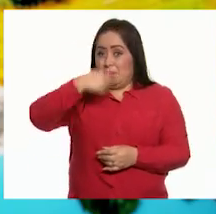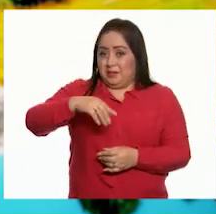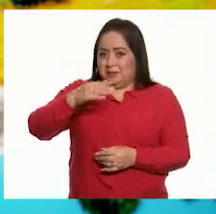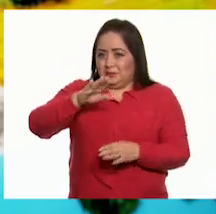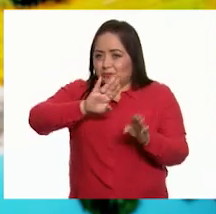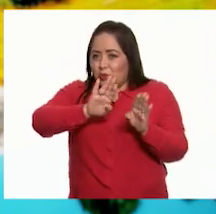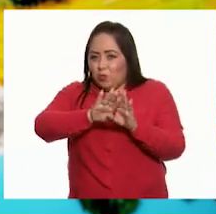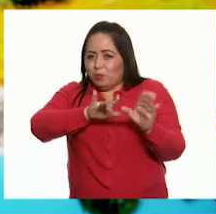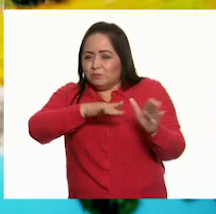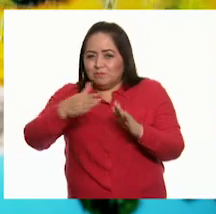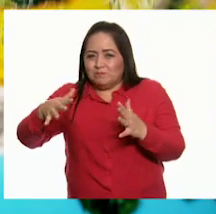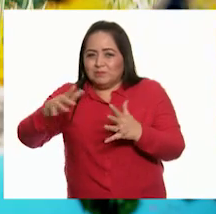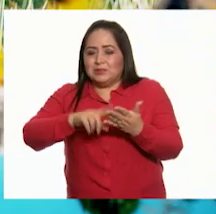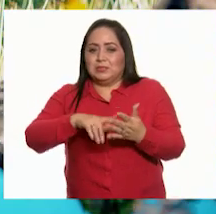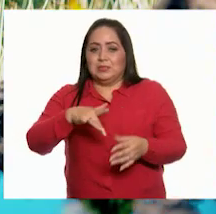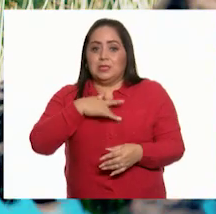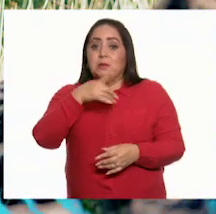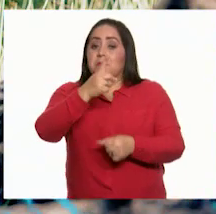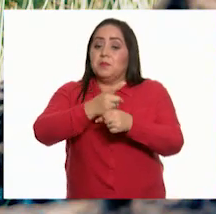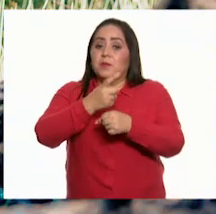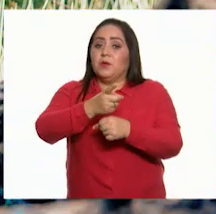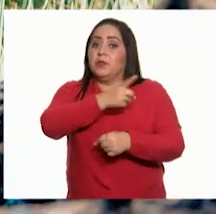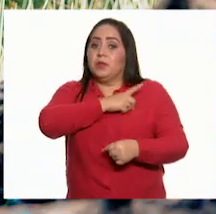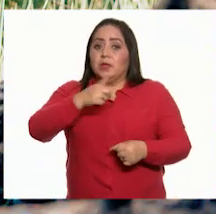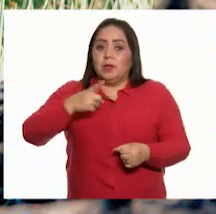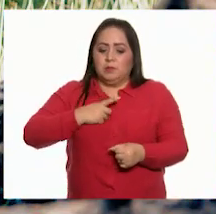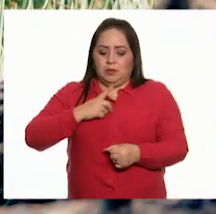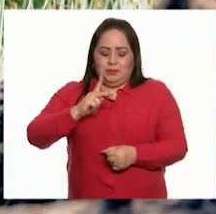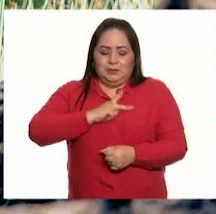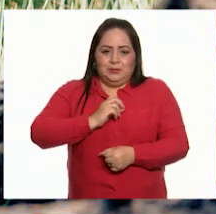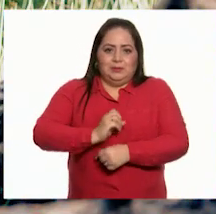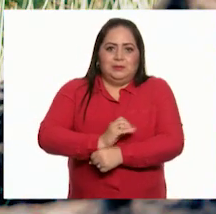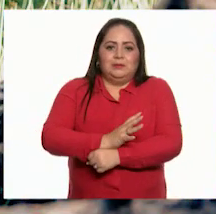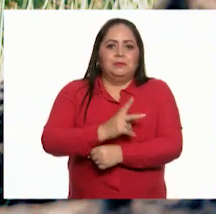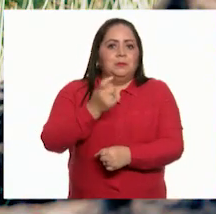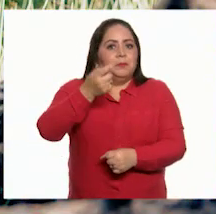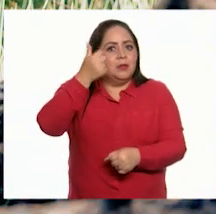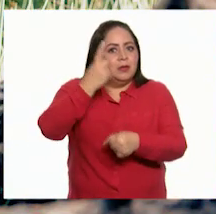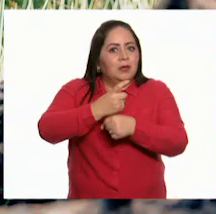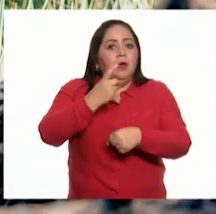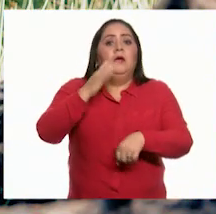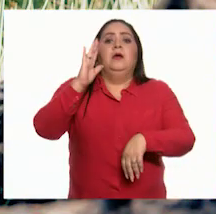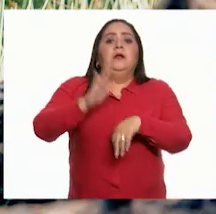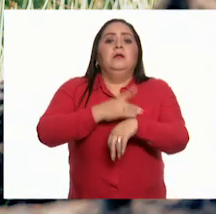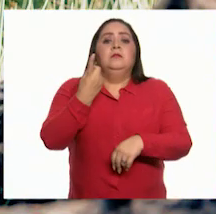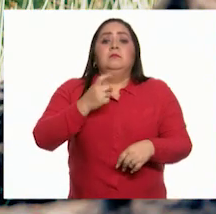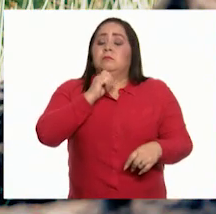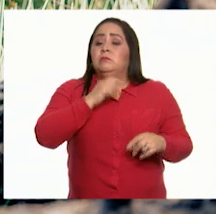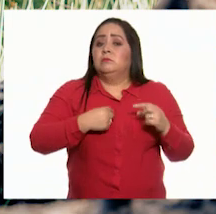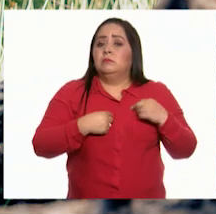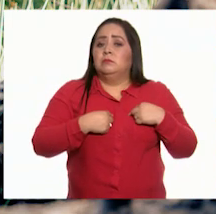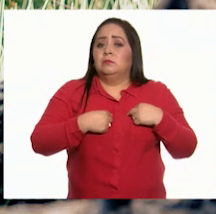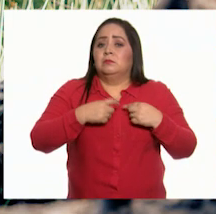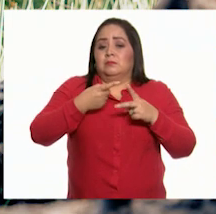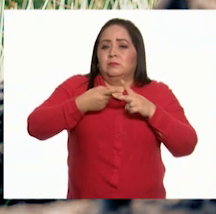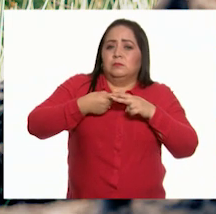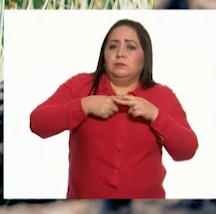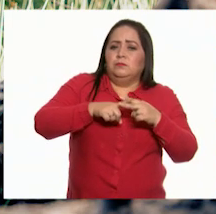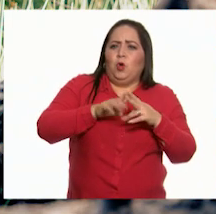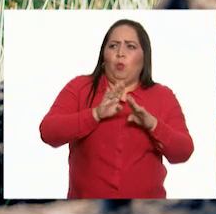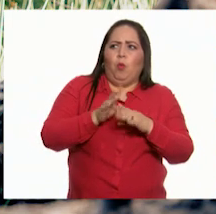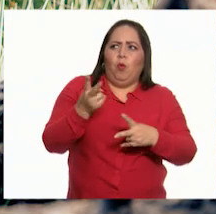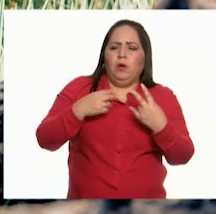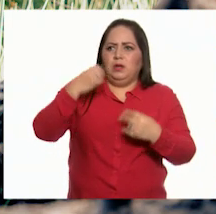los, tus sentimientos, primero tienes que regular tus emociones, debido a que éstas influyen en la manera en cómo